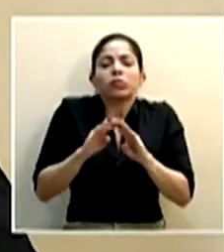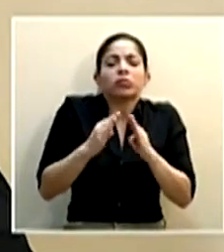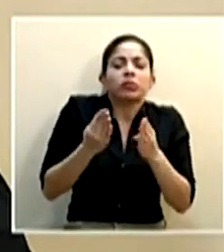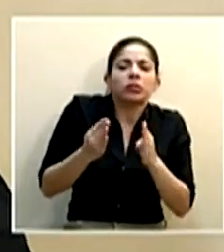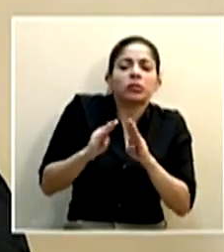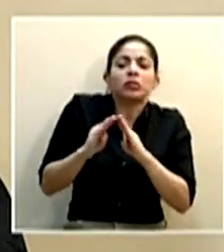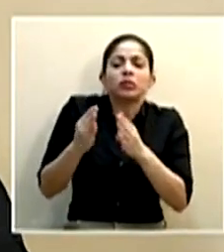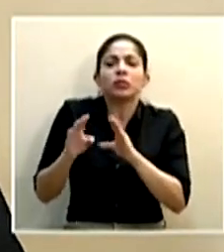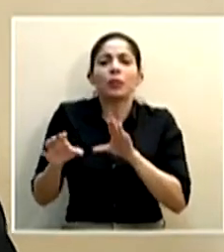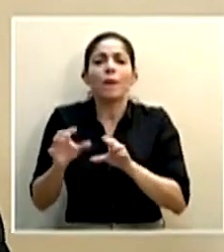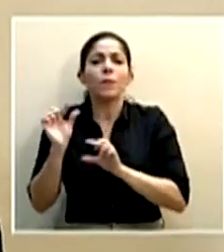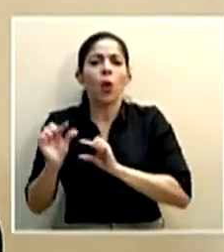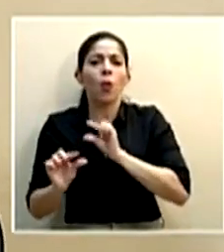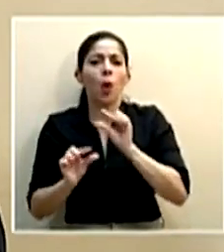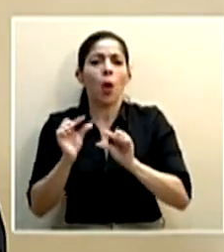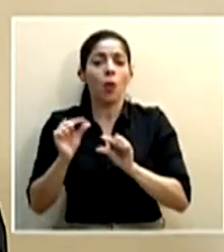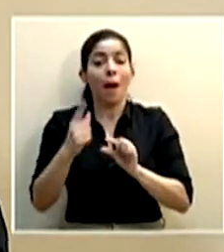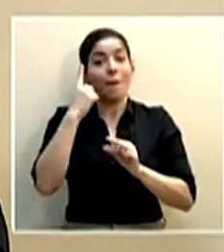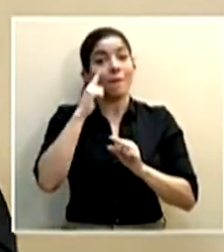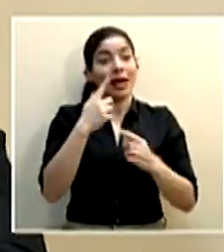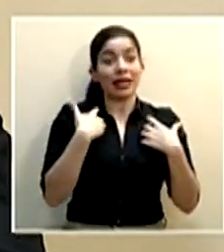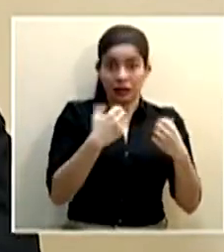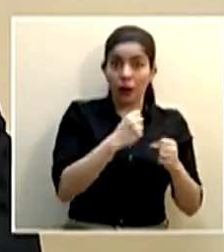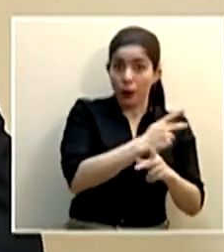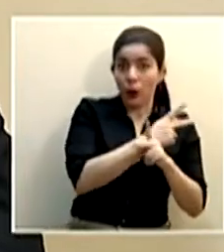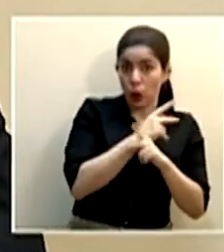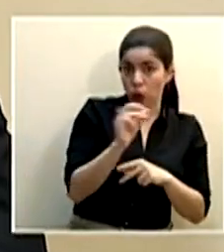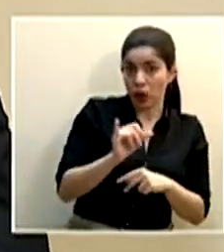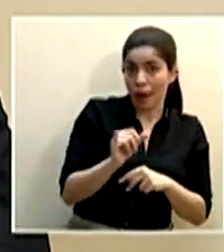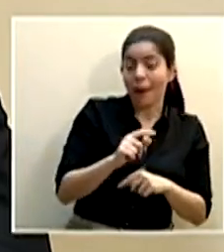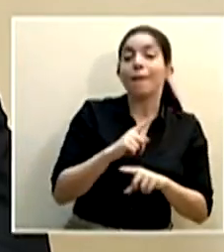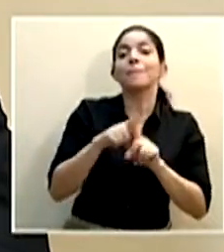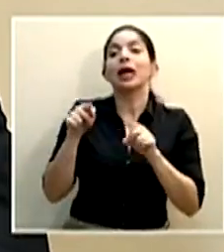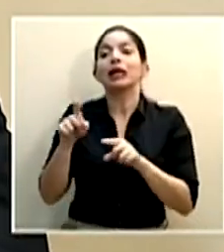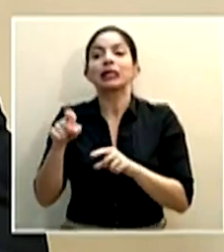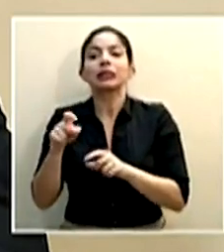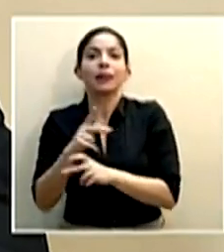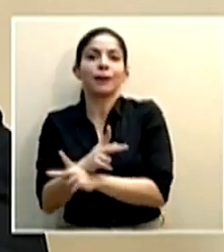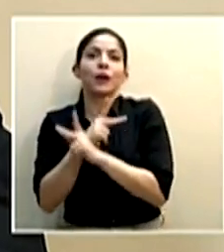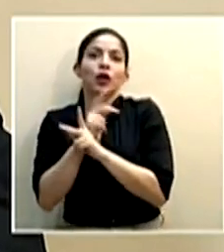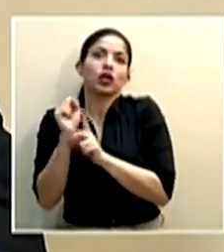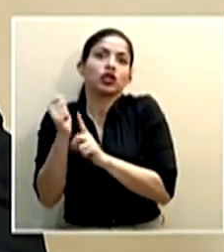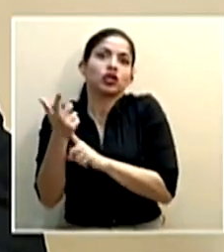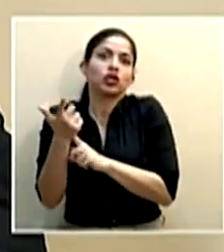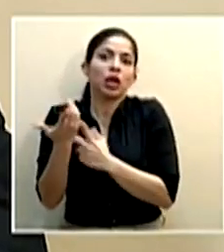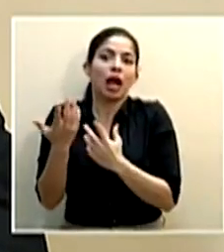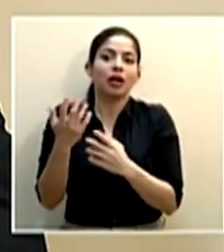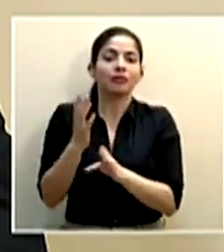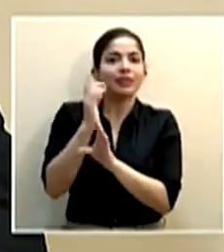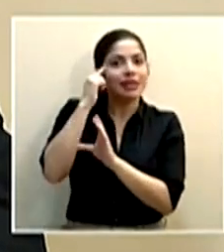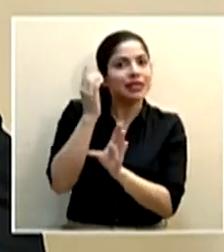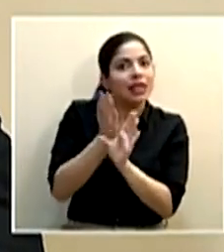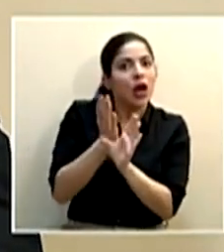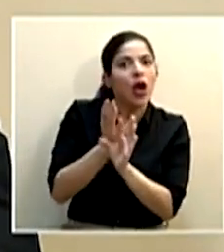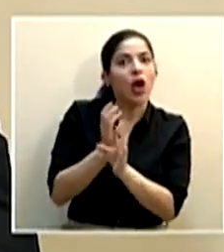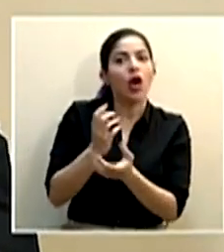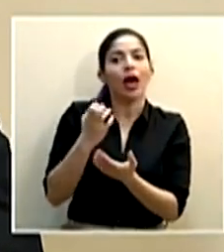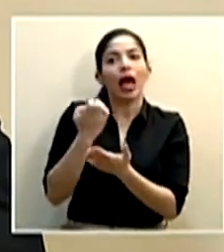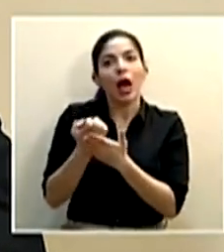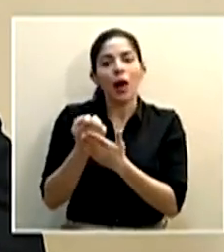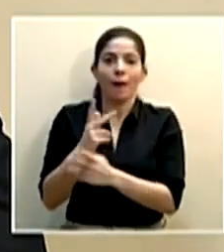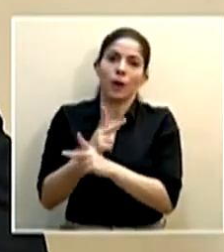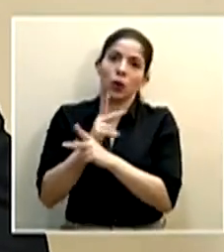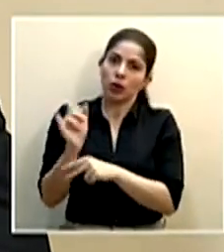actividades, ya no solo para protegernos en salud, sino también socialmente, psicológicamente y también económicamente.